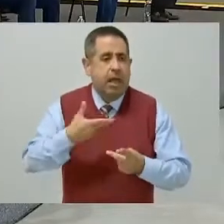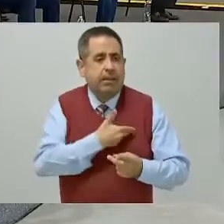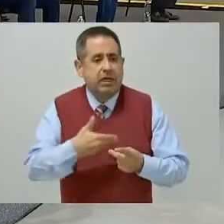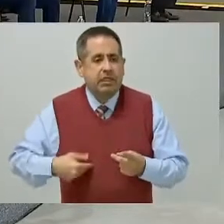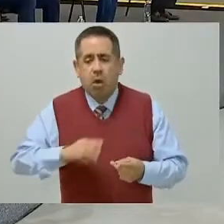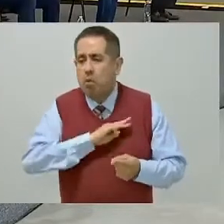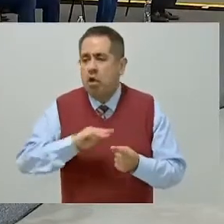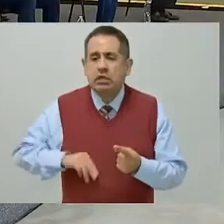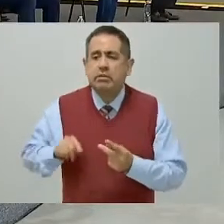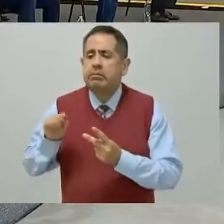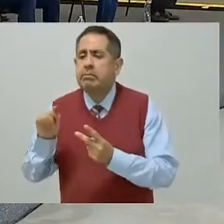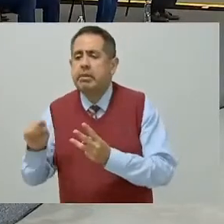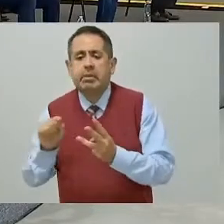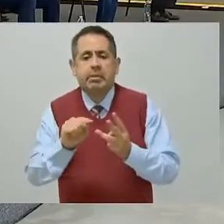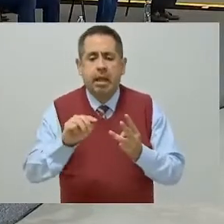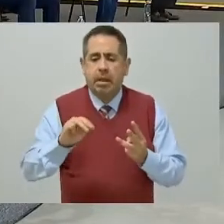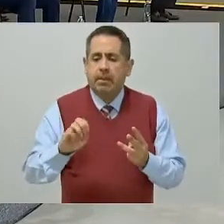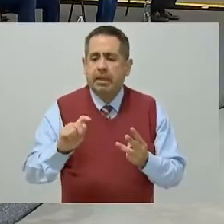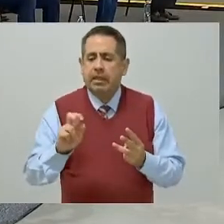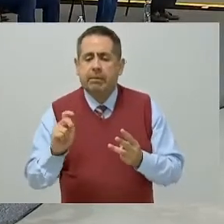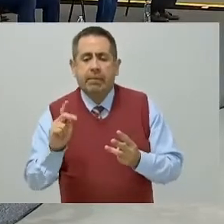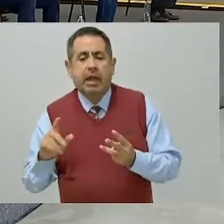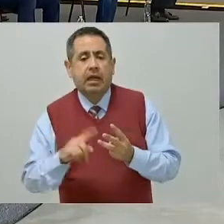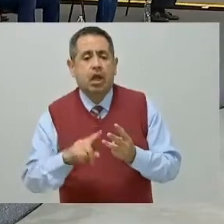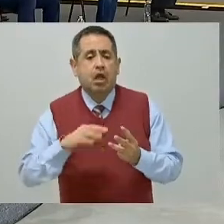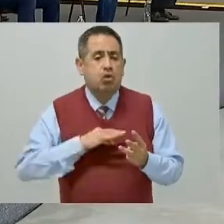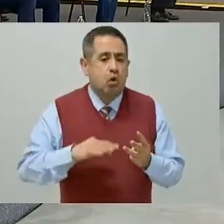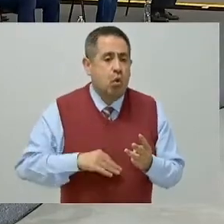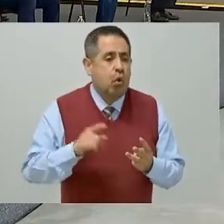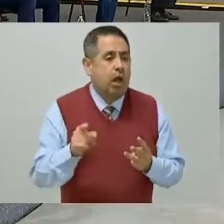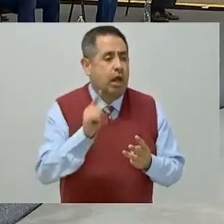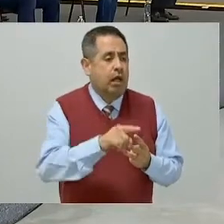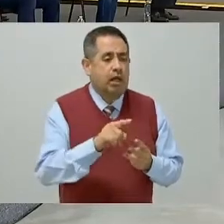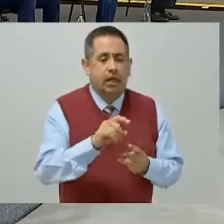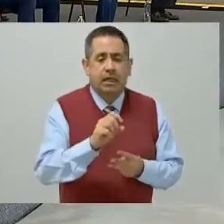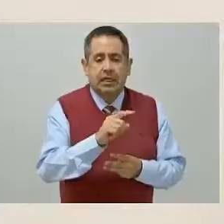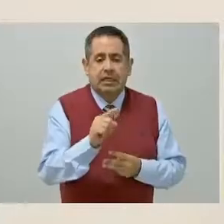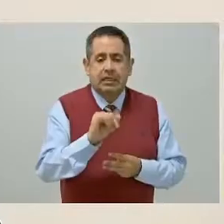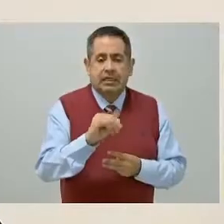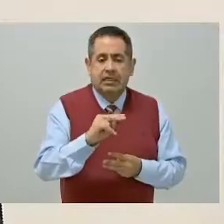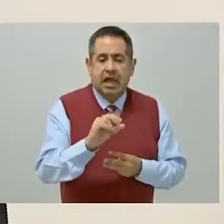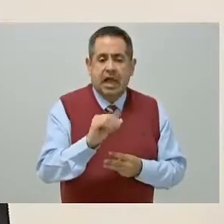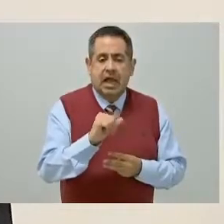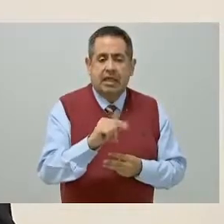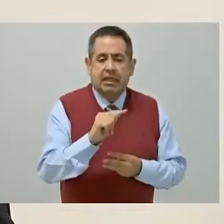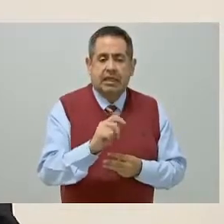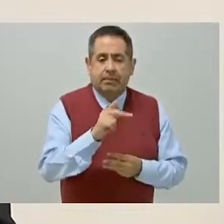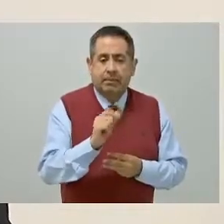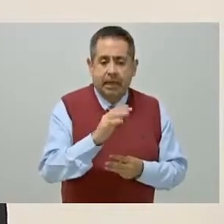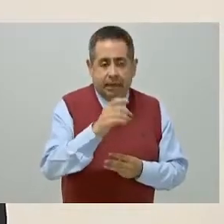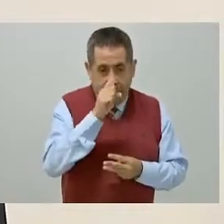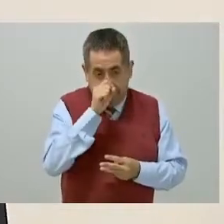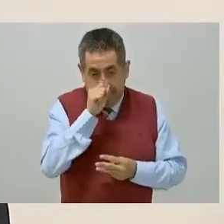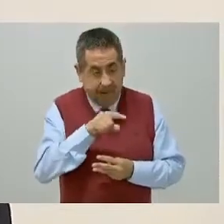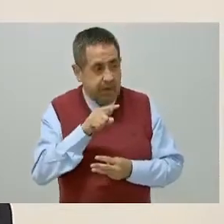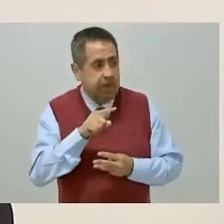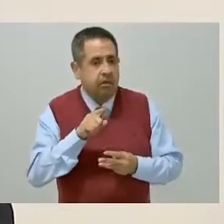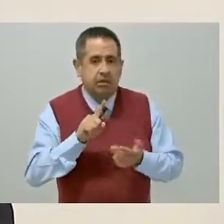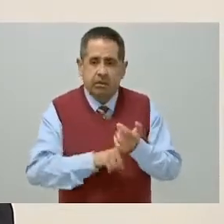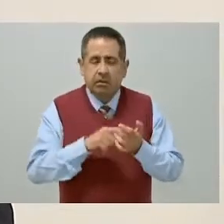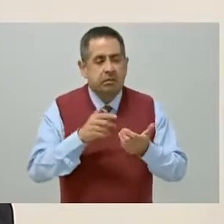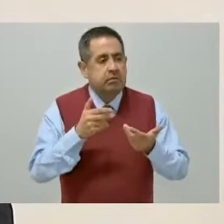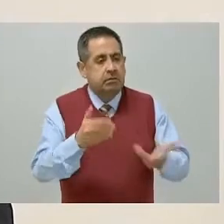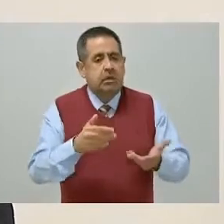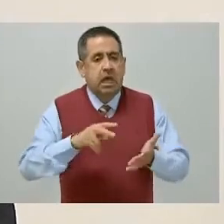Municipales de Metepec, de Toluca y de Sinacantepec y también, por supuesto, al